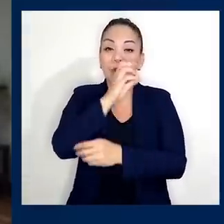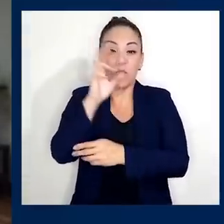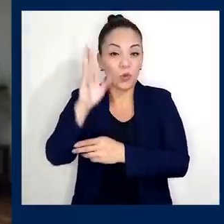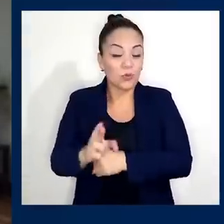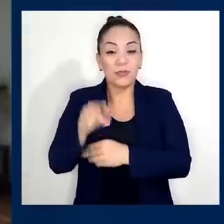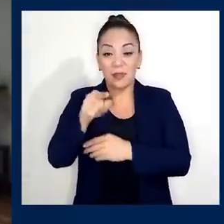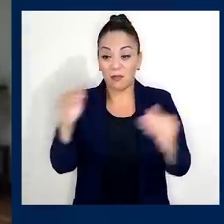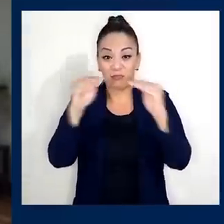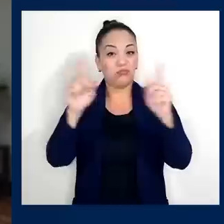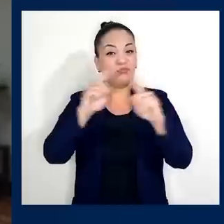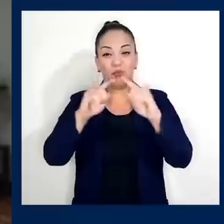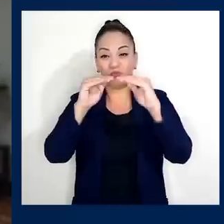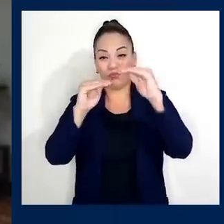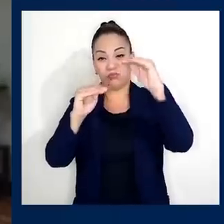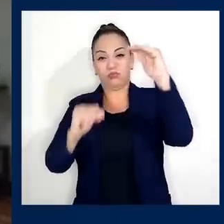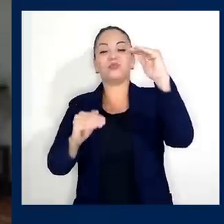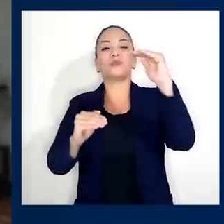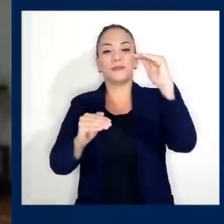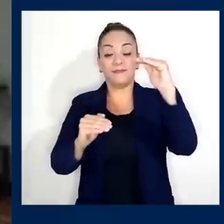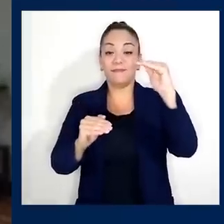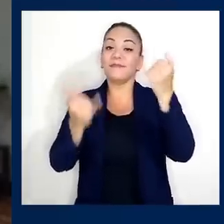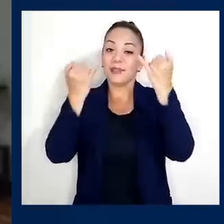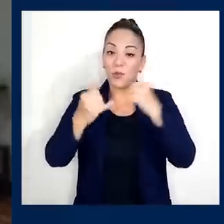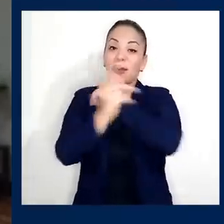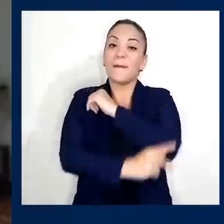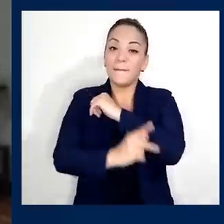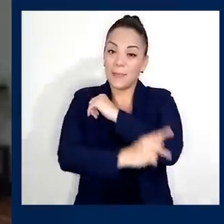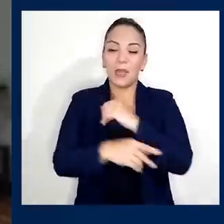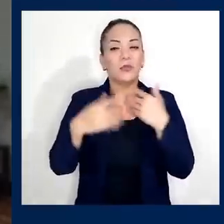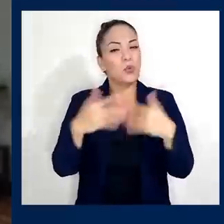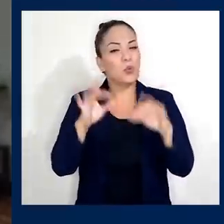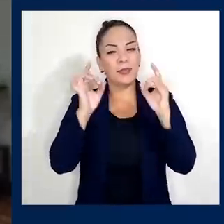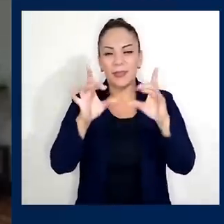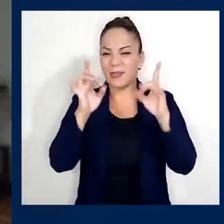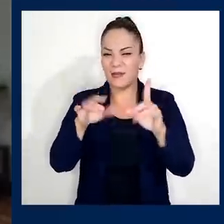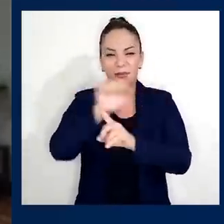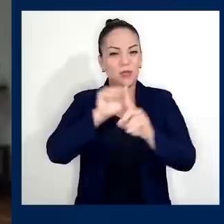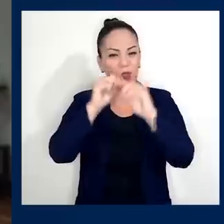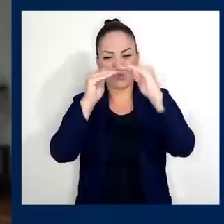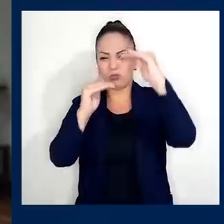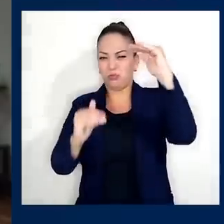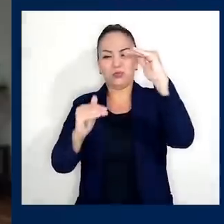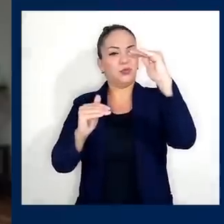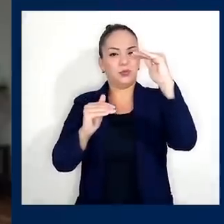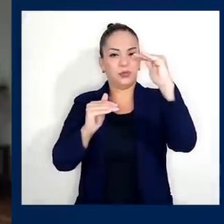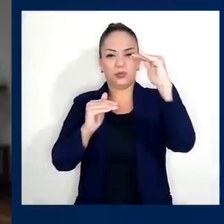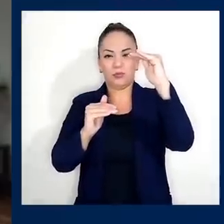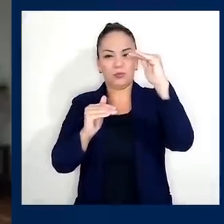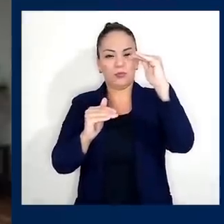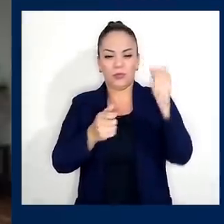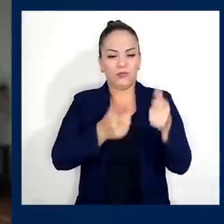años y nos hizo uno de los países más desiguales del mundo. Y esto empieza